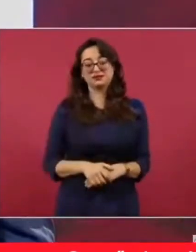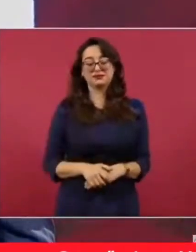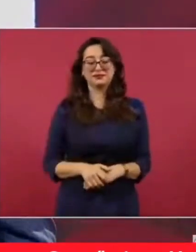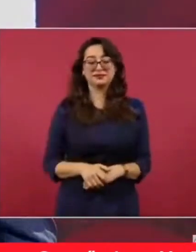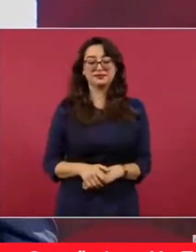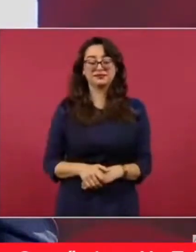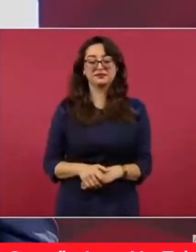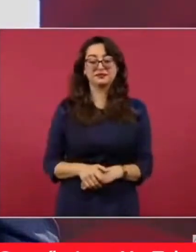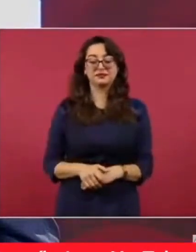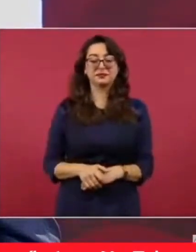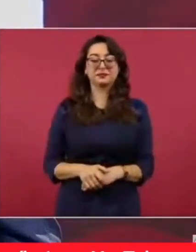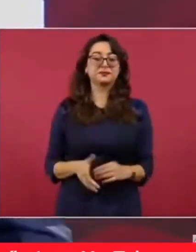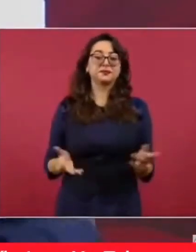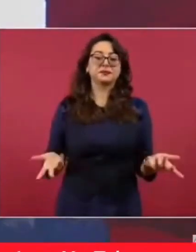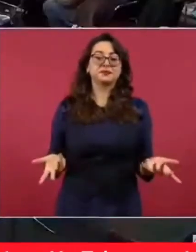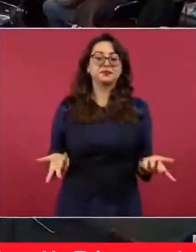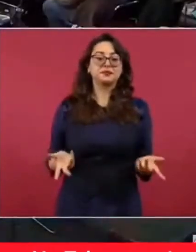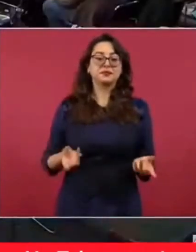pero bueno vamos a seguir presenta presenta